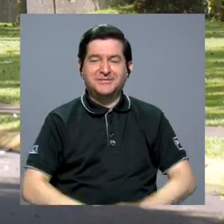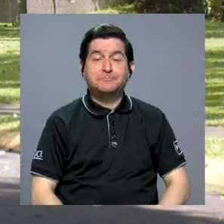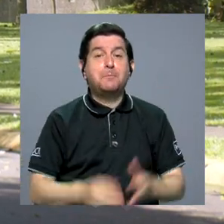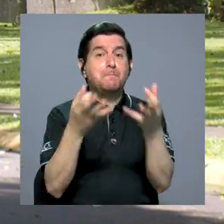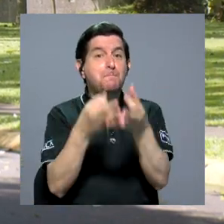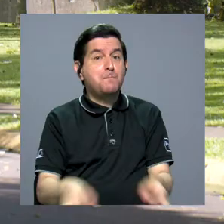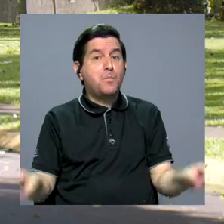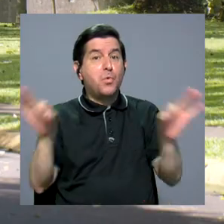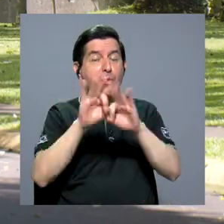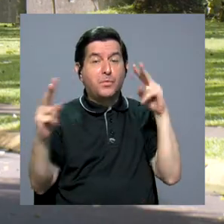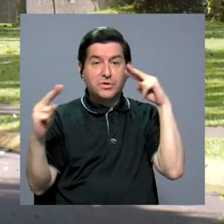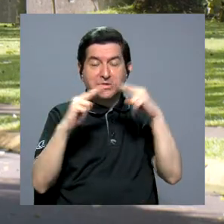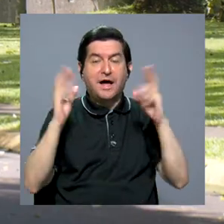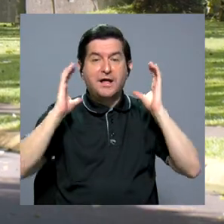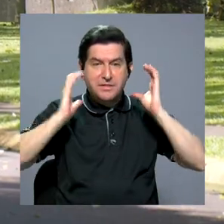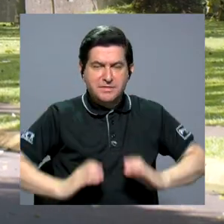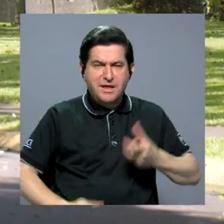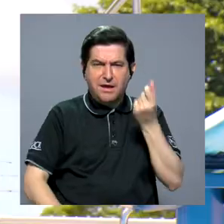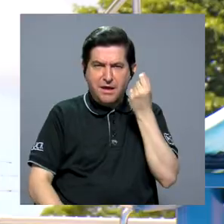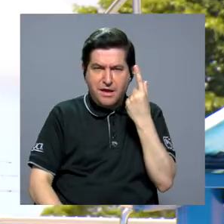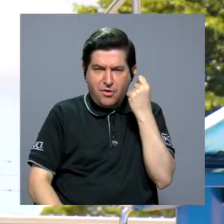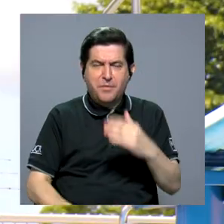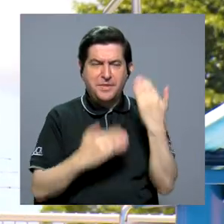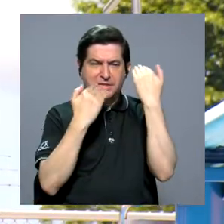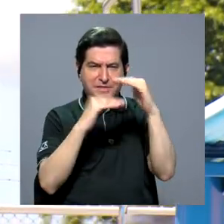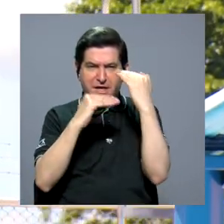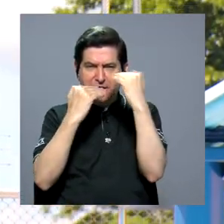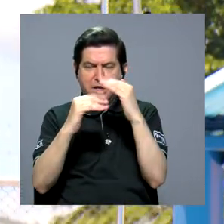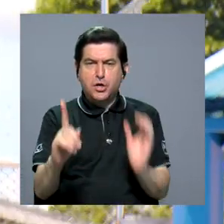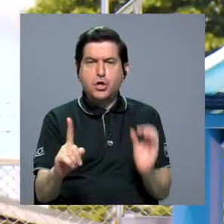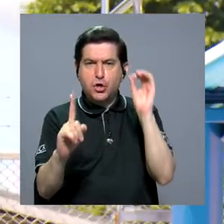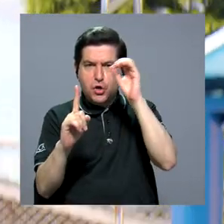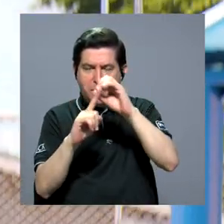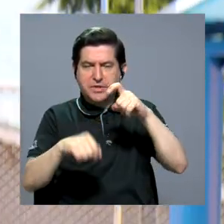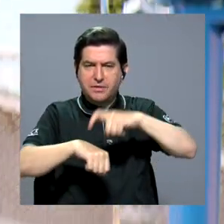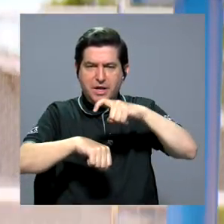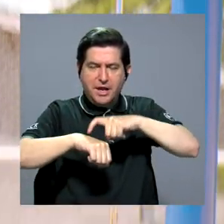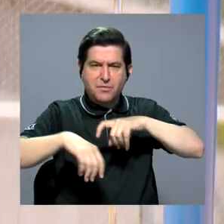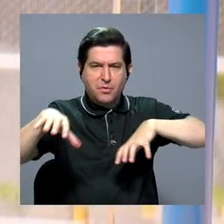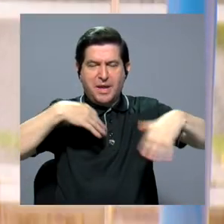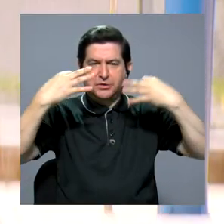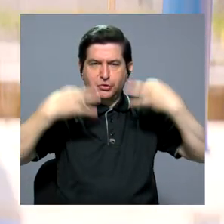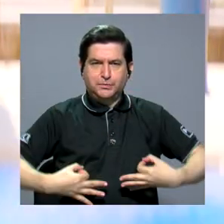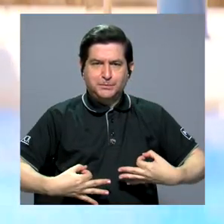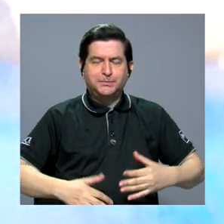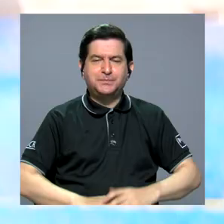Es importante conocer nuestro cuerpo y entender nuestros límites y objetivos durante el ejercicio.